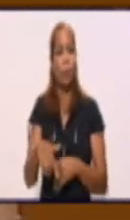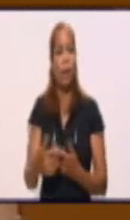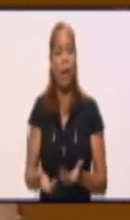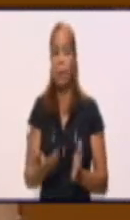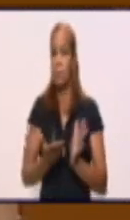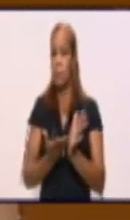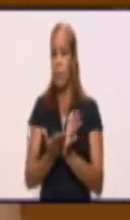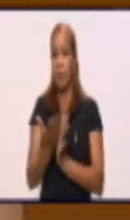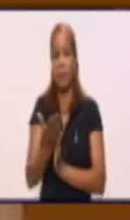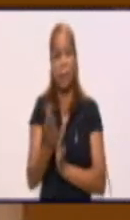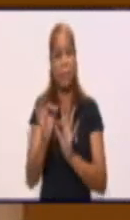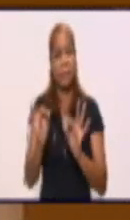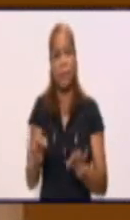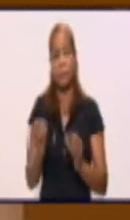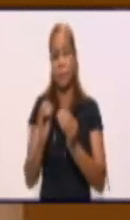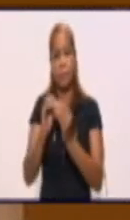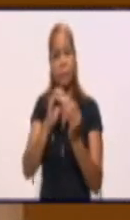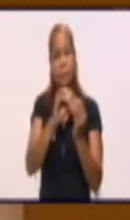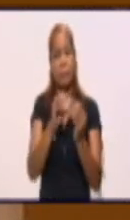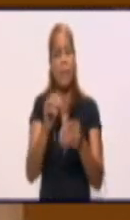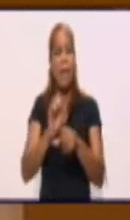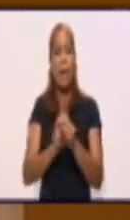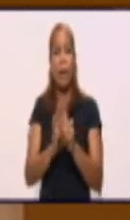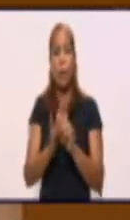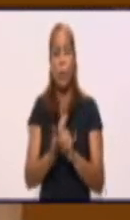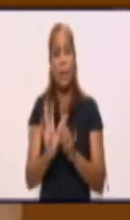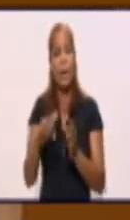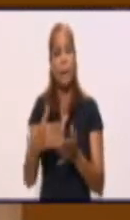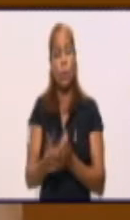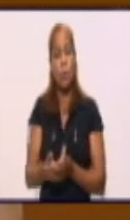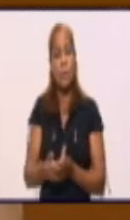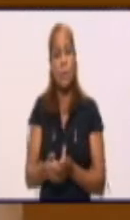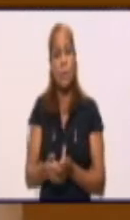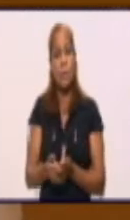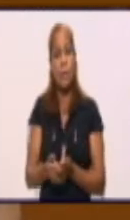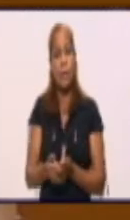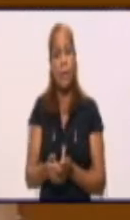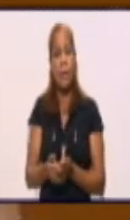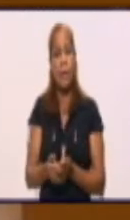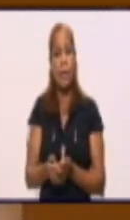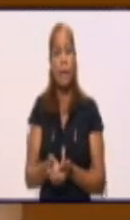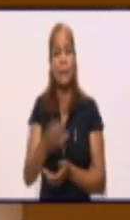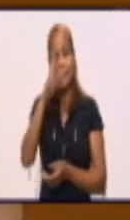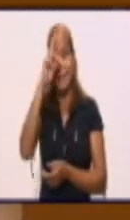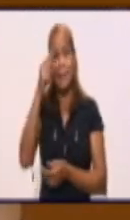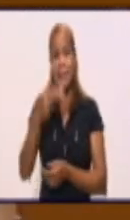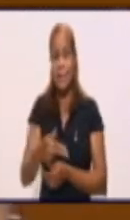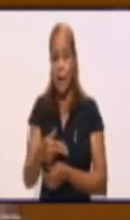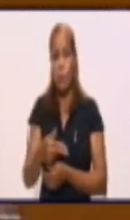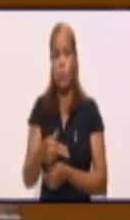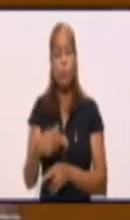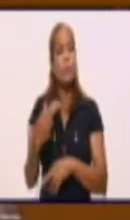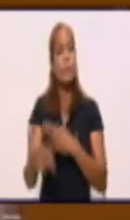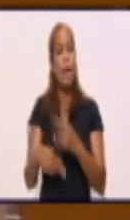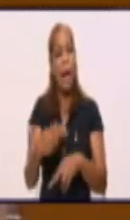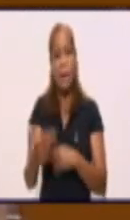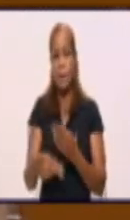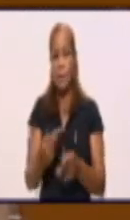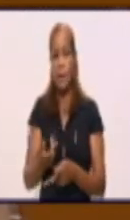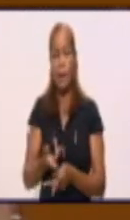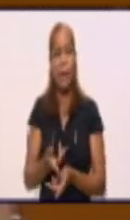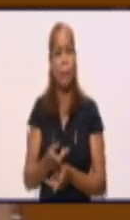la movilidad. Desde el punto de vista del sector salud, se hacen múltiples acciones, se continúa profundizando en la pesquisa,